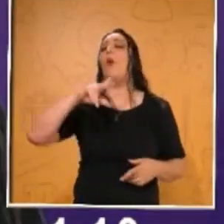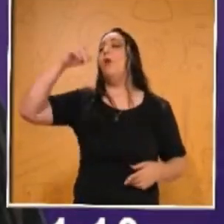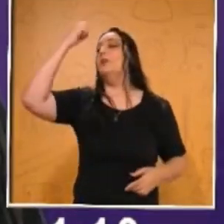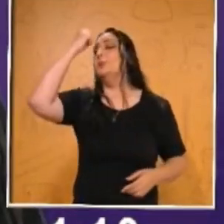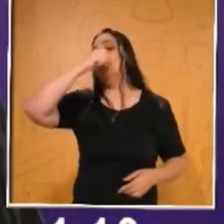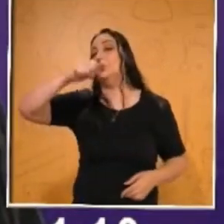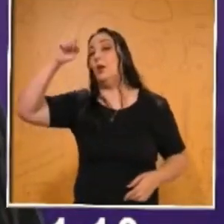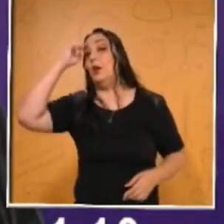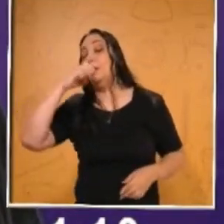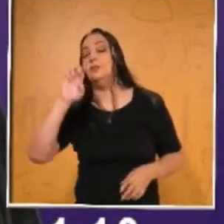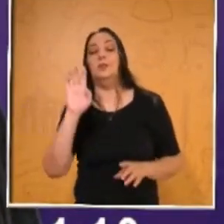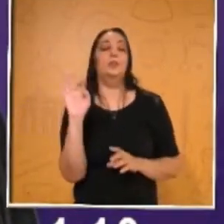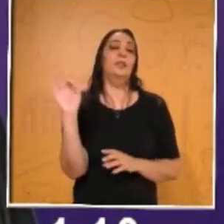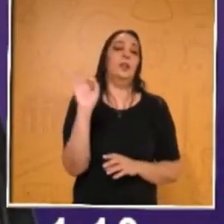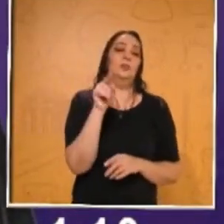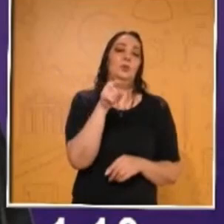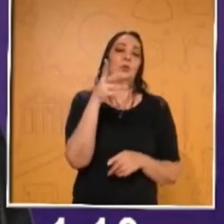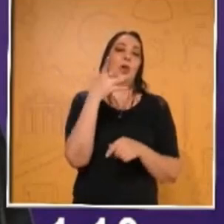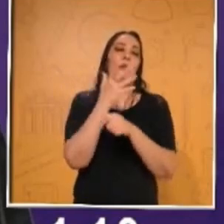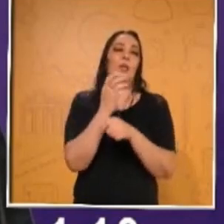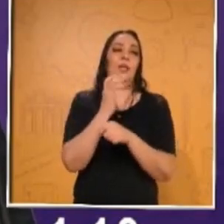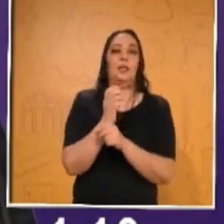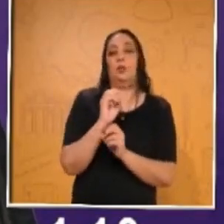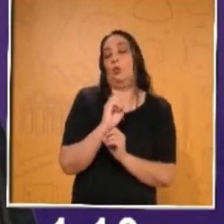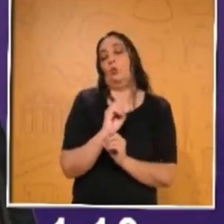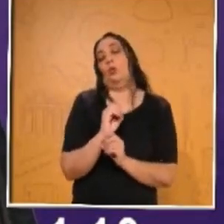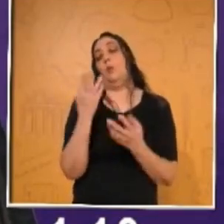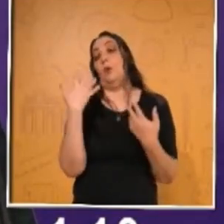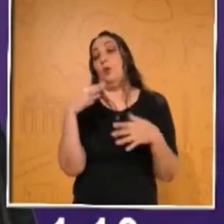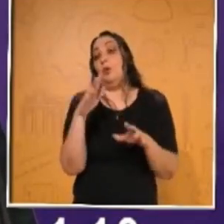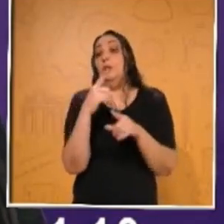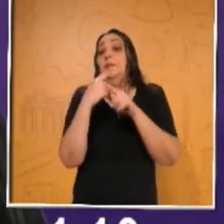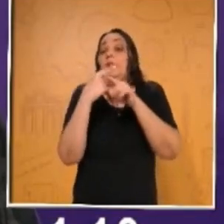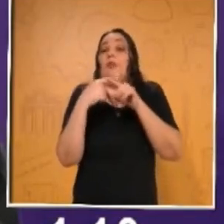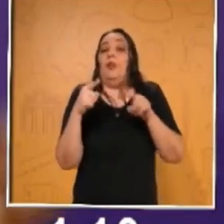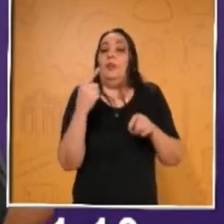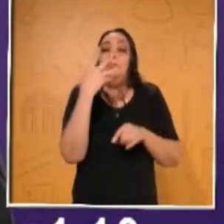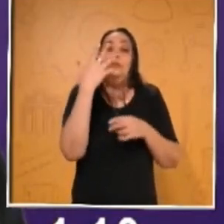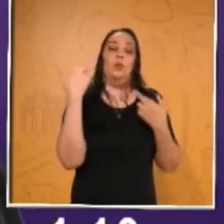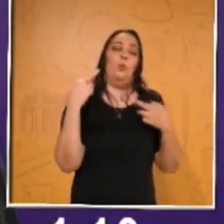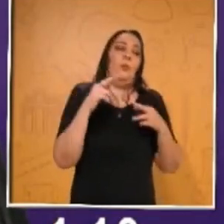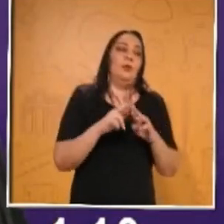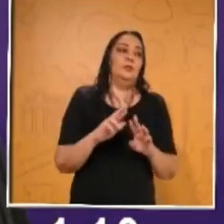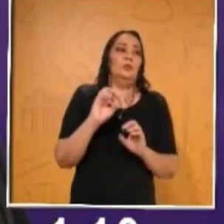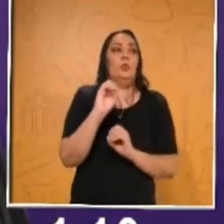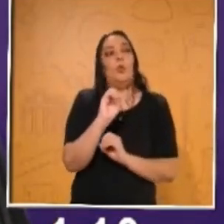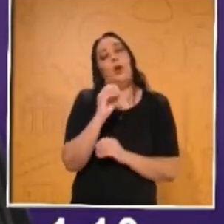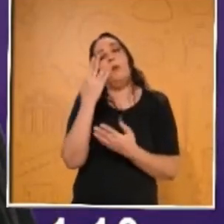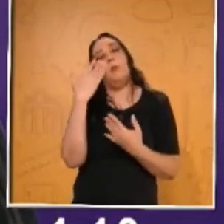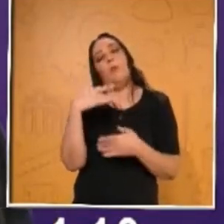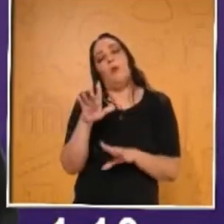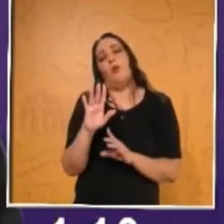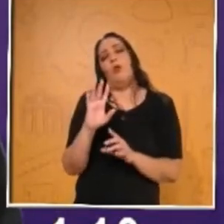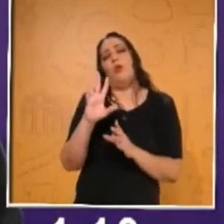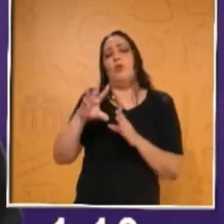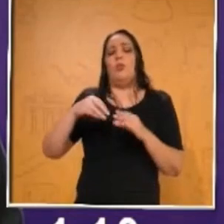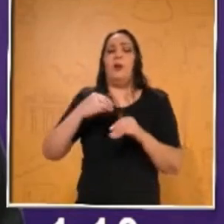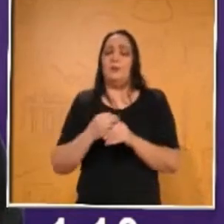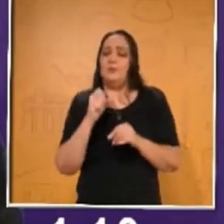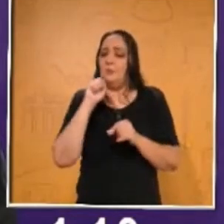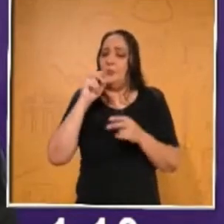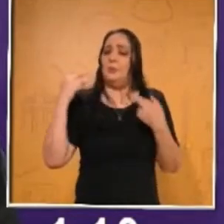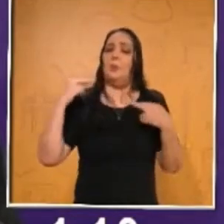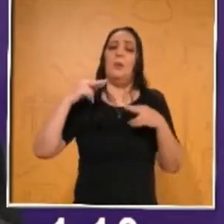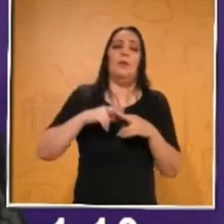si estás en quinto, has tenido a lo mejor cinco maestros diferentes, o a lo mejor algunos se han repetido. Y por último,